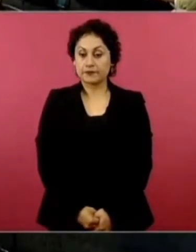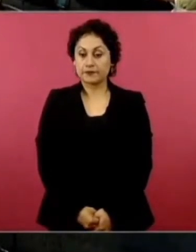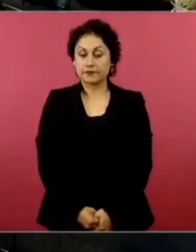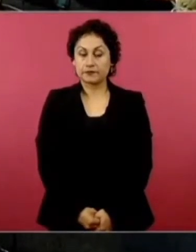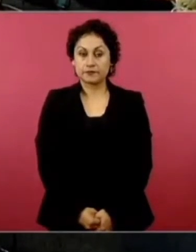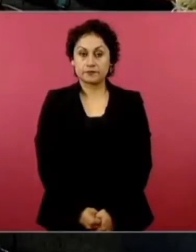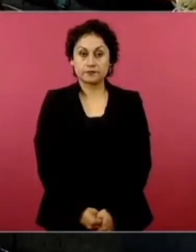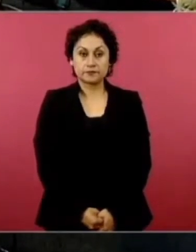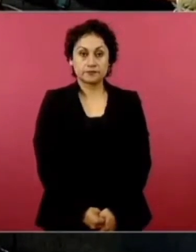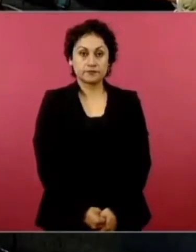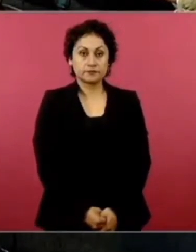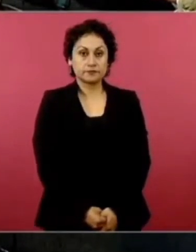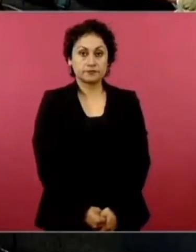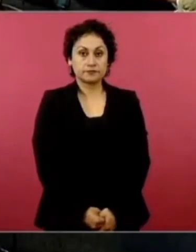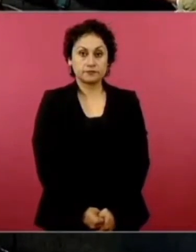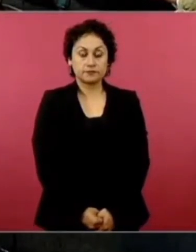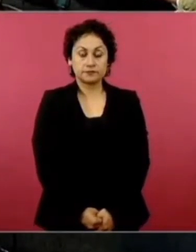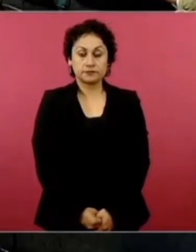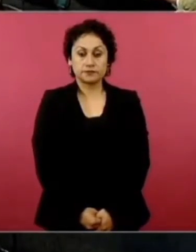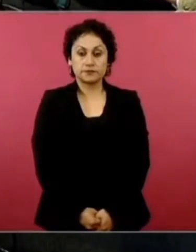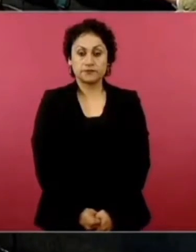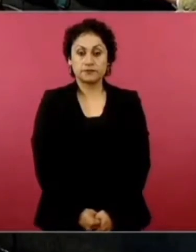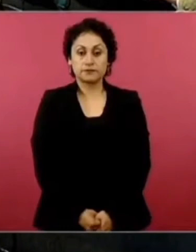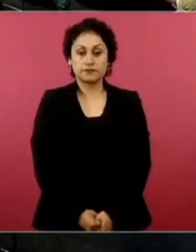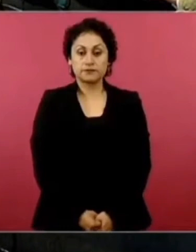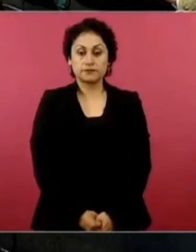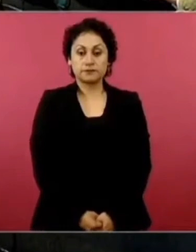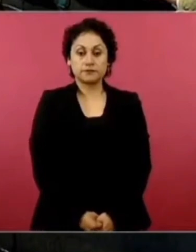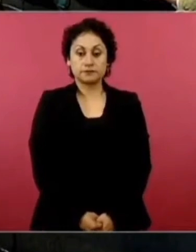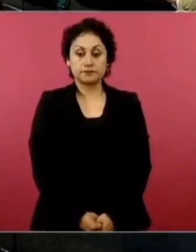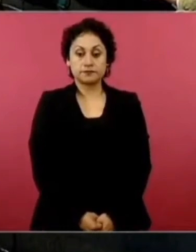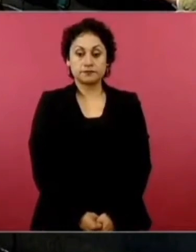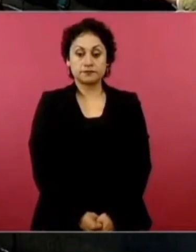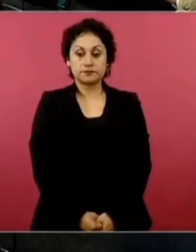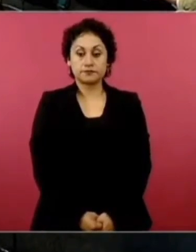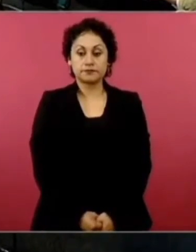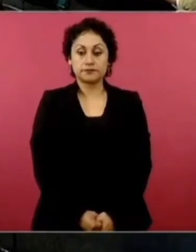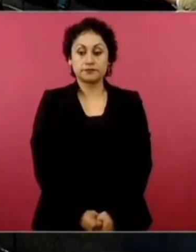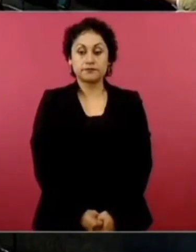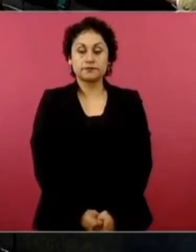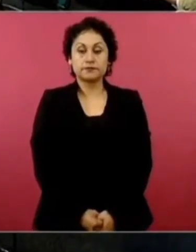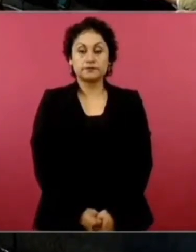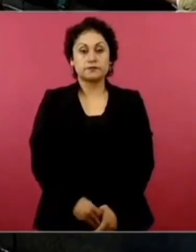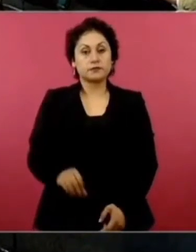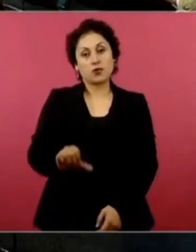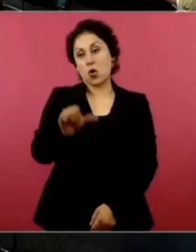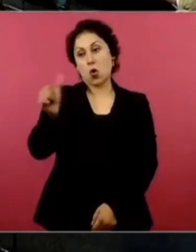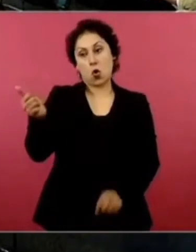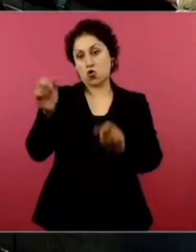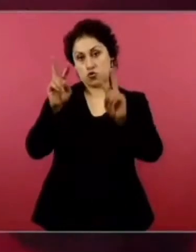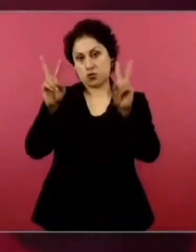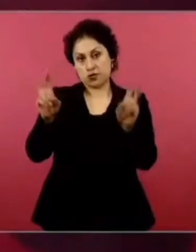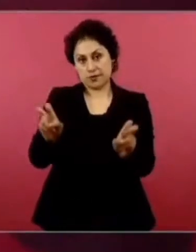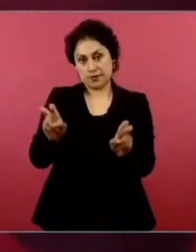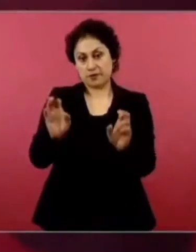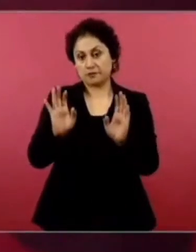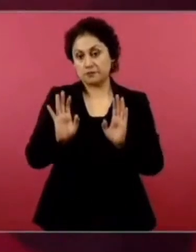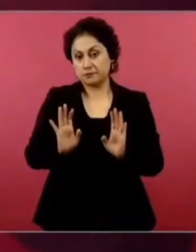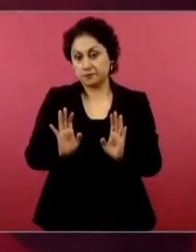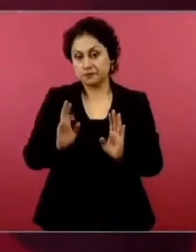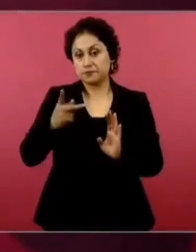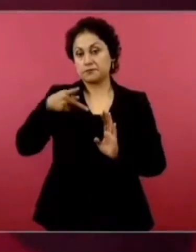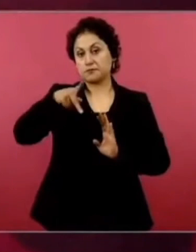No, es otra cosa. Pero aquí